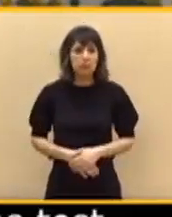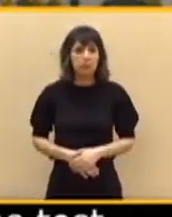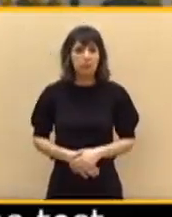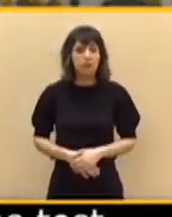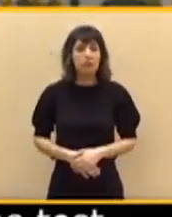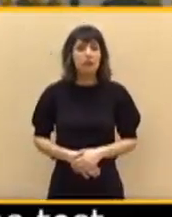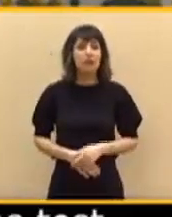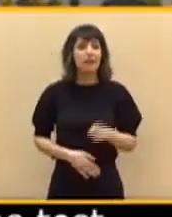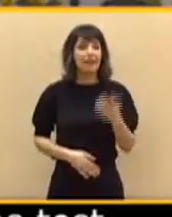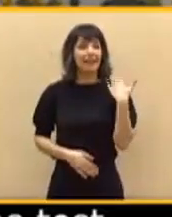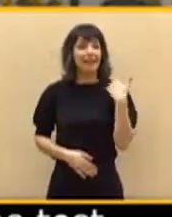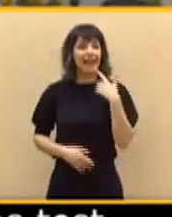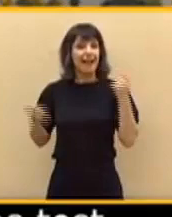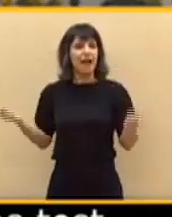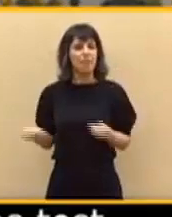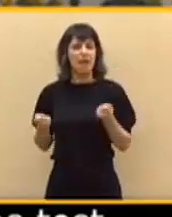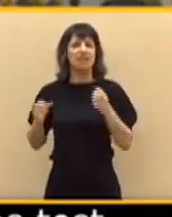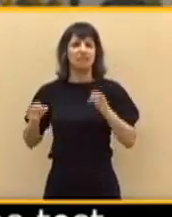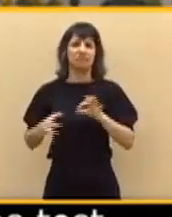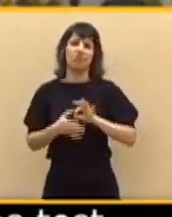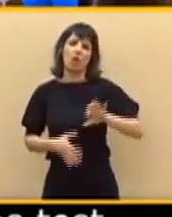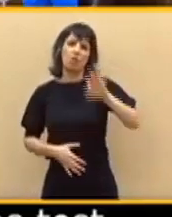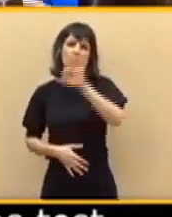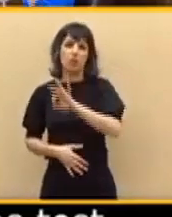estamos viendo un monaguillo del señor Sánchez.